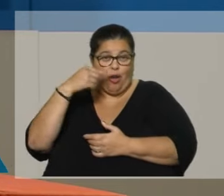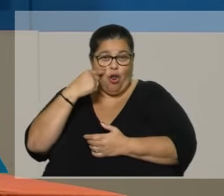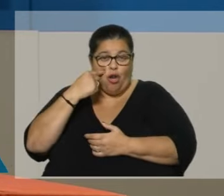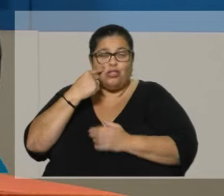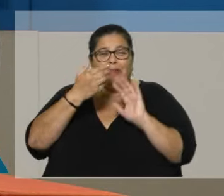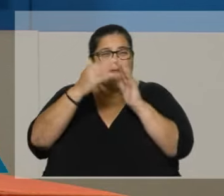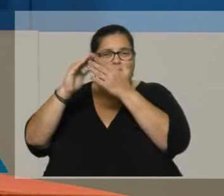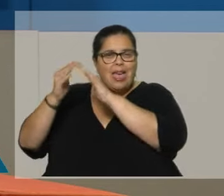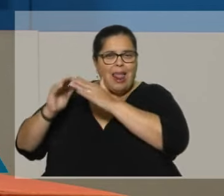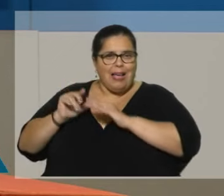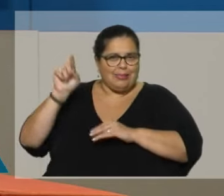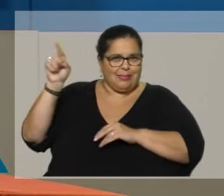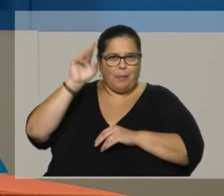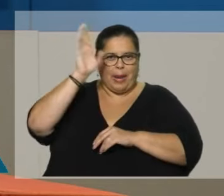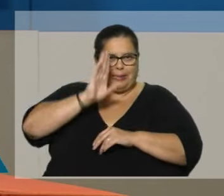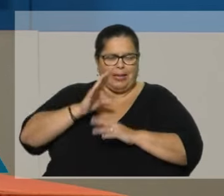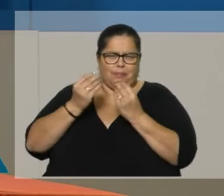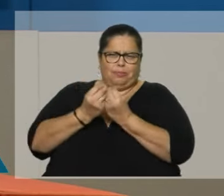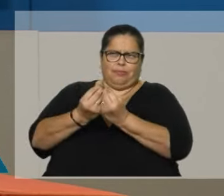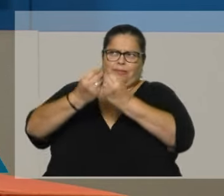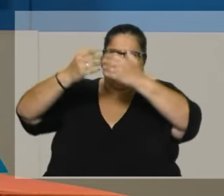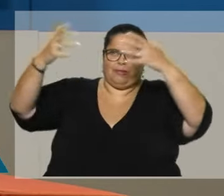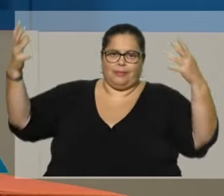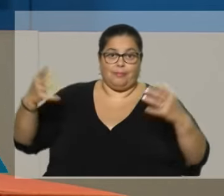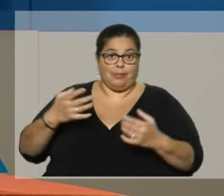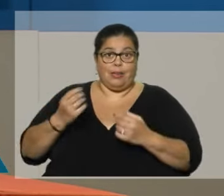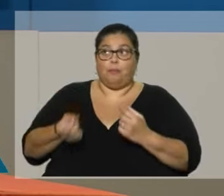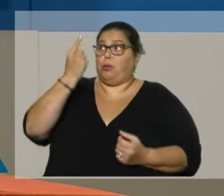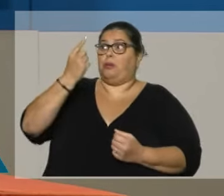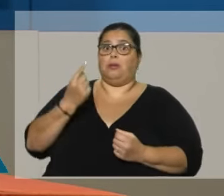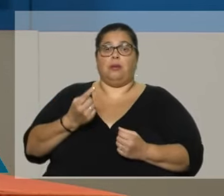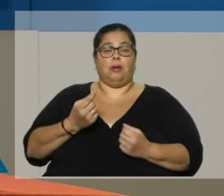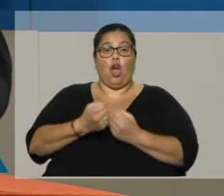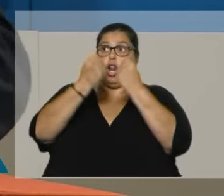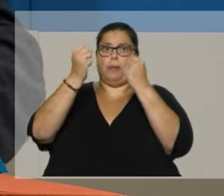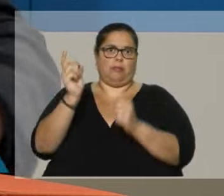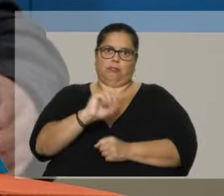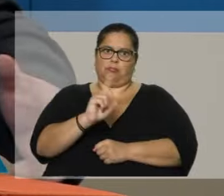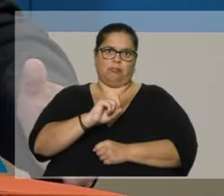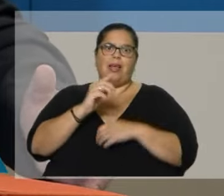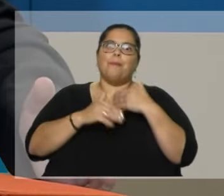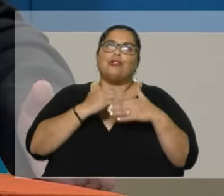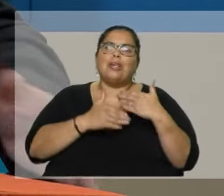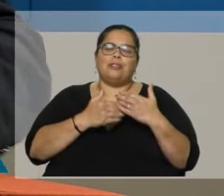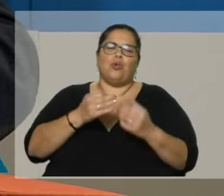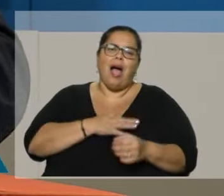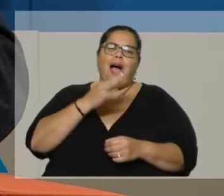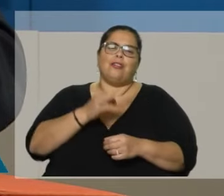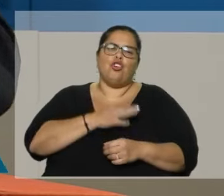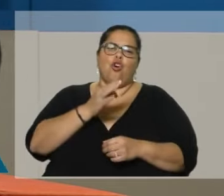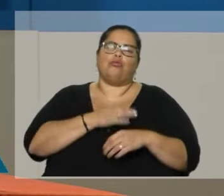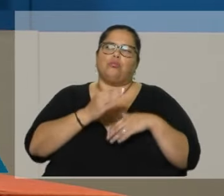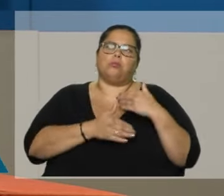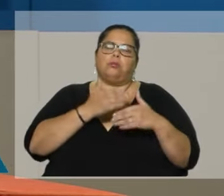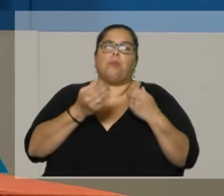Brasil, sabe cómo se crearon, no aparecieron de la noche a la mañana. Esto fue un proceso durante mucho tiempo de un